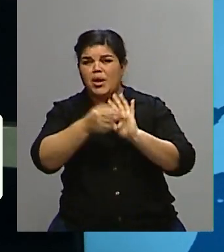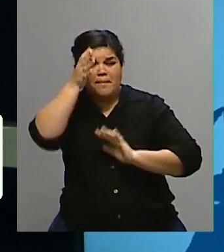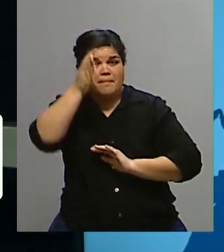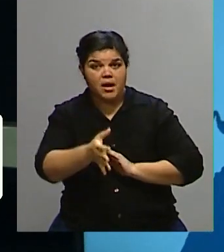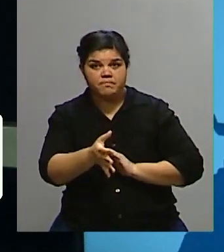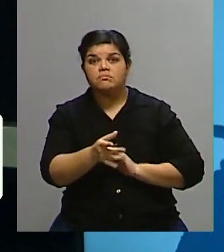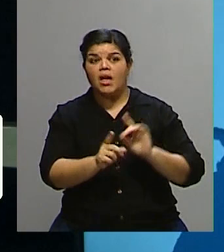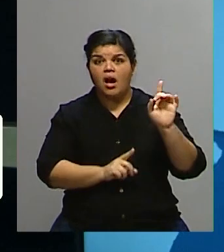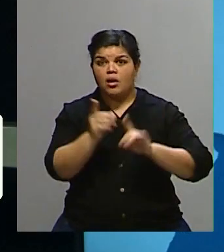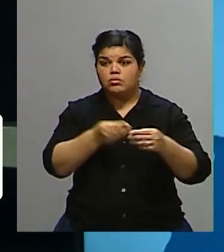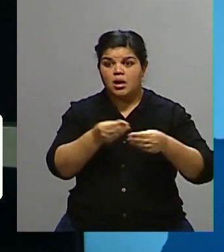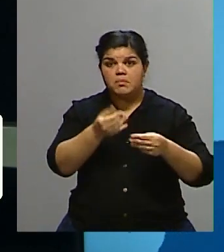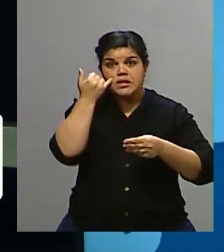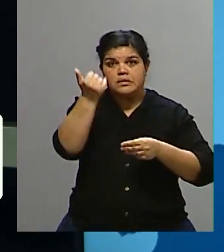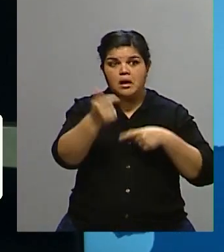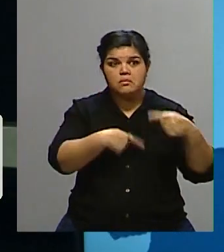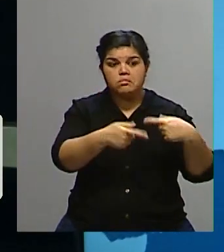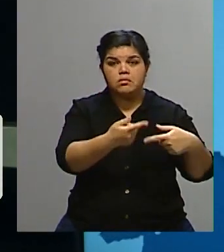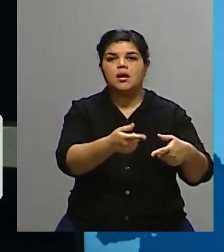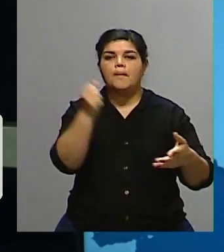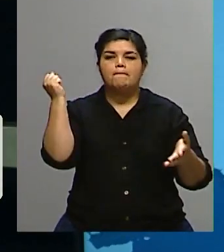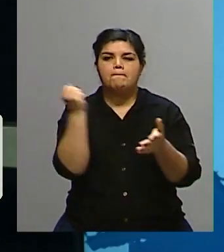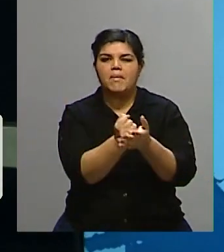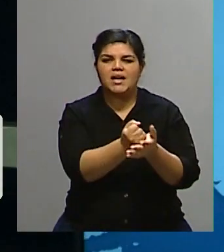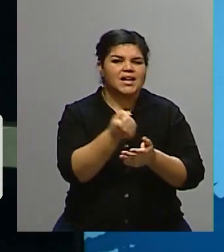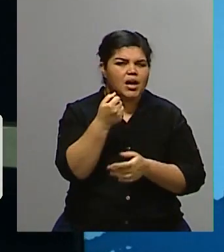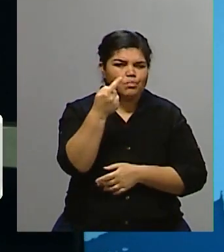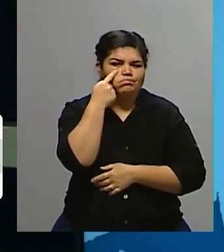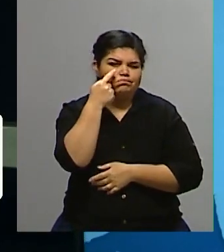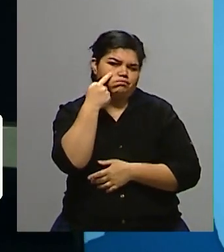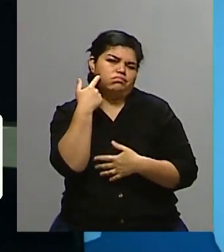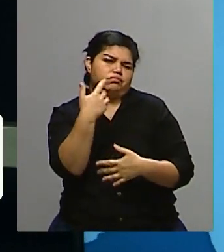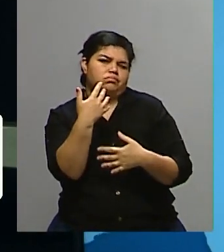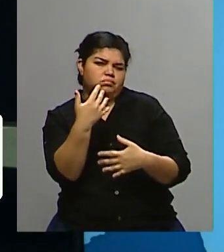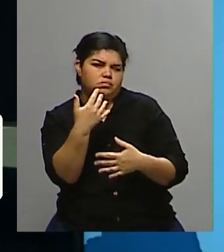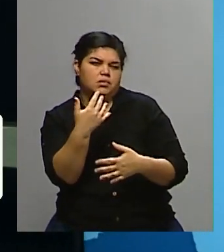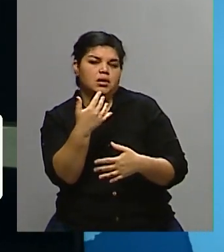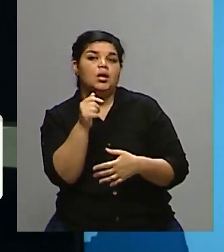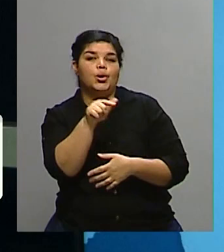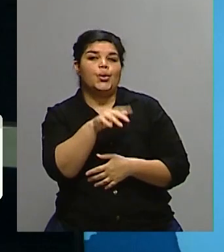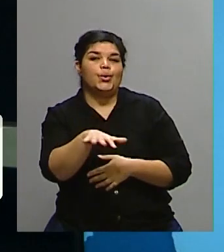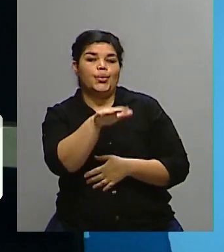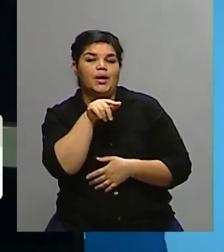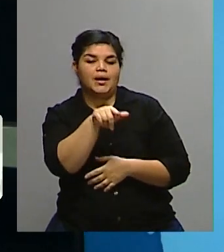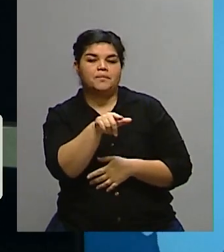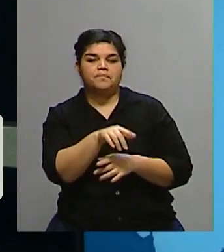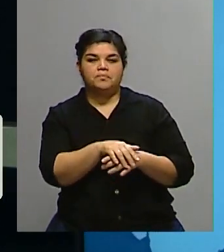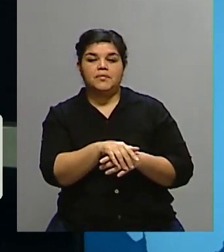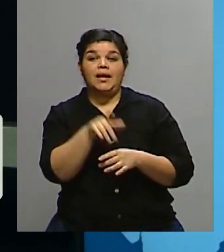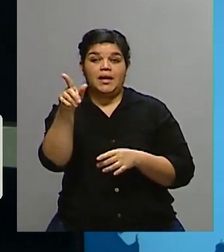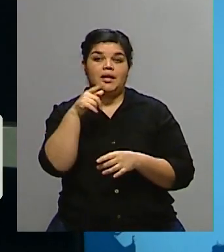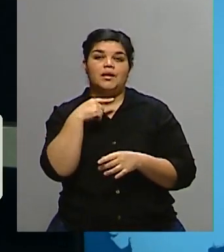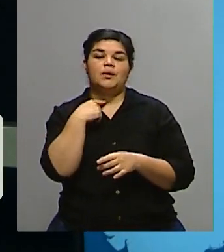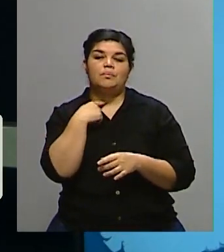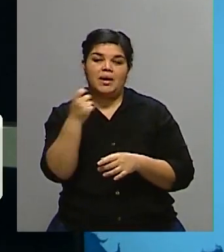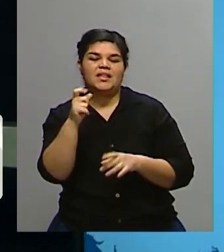empresas que ya lo están aplicando. De hecho, una marca muy conocida que también tiene sus locales en nuestro país, que